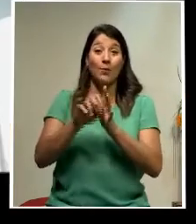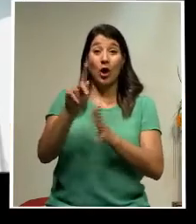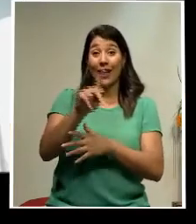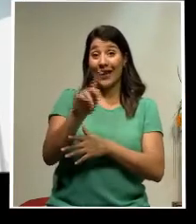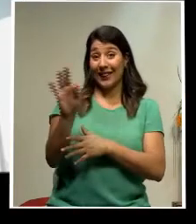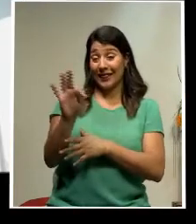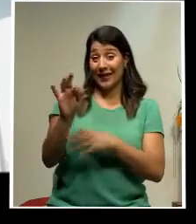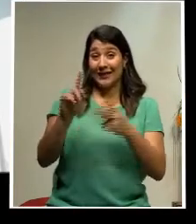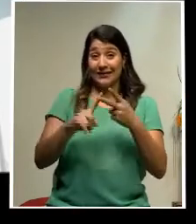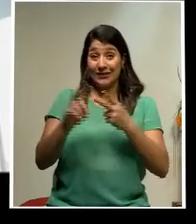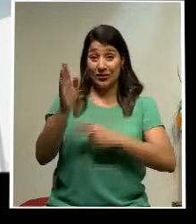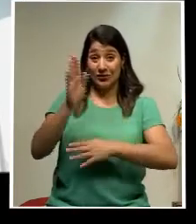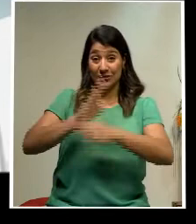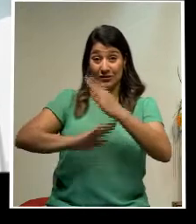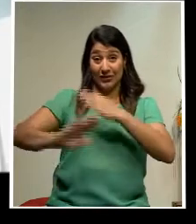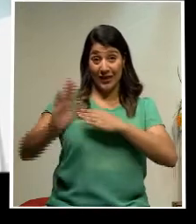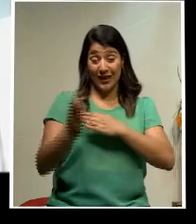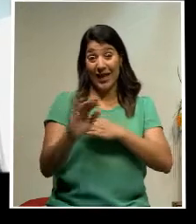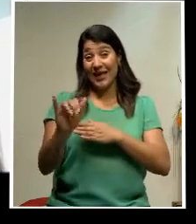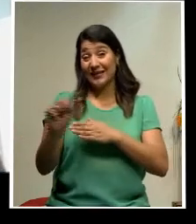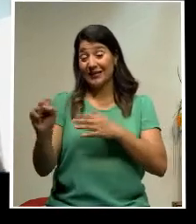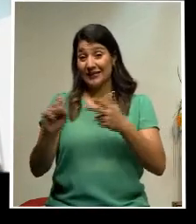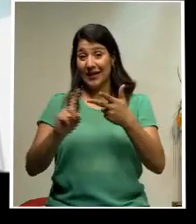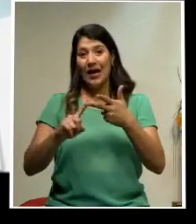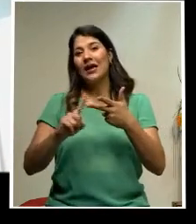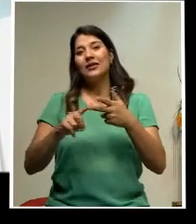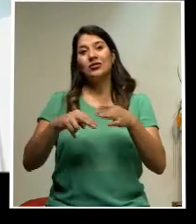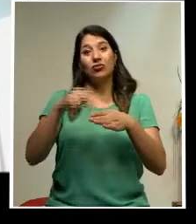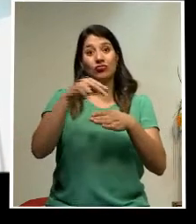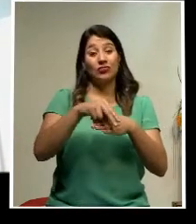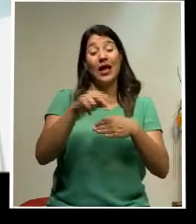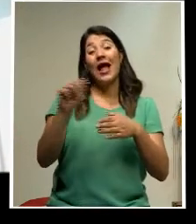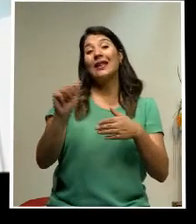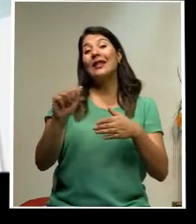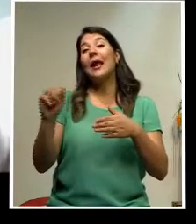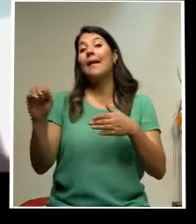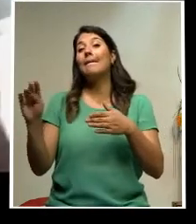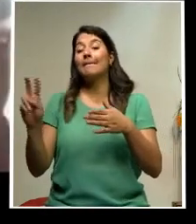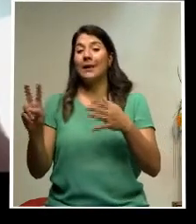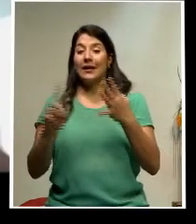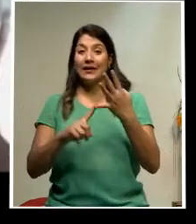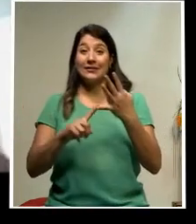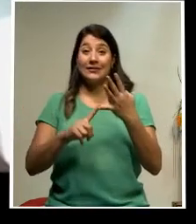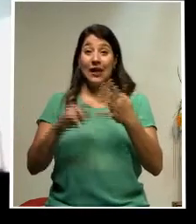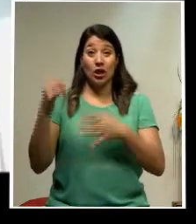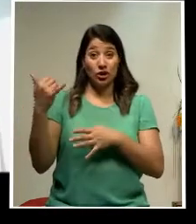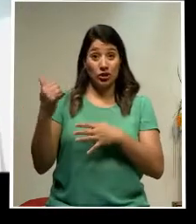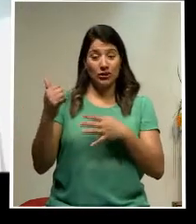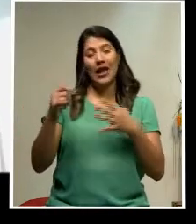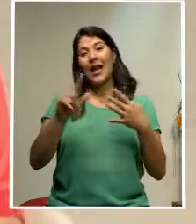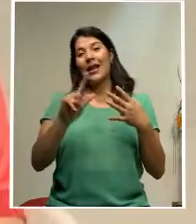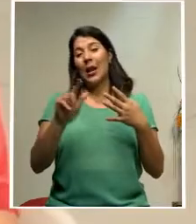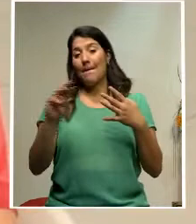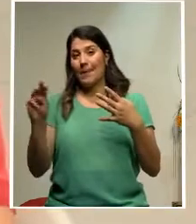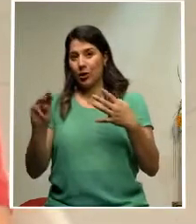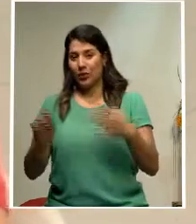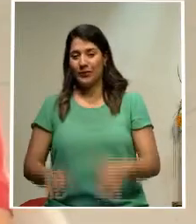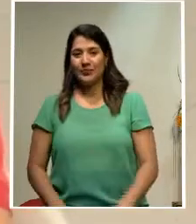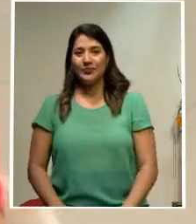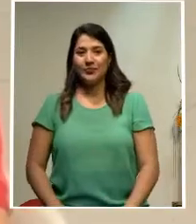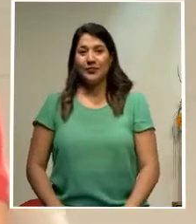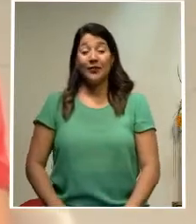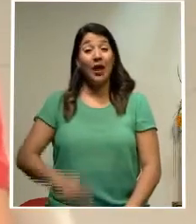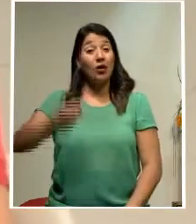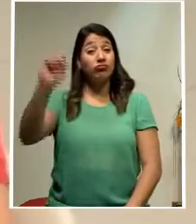Encio, el yudoka Ian Sancho, la ballista Andrea Vargas y la surfista Leilani McGonagall. La gimnasta